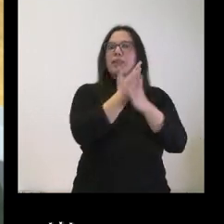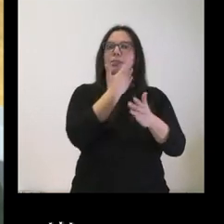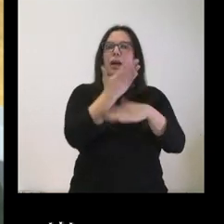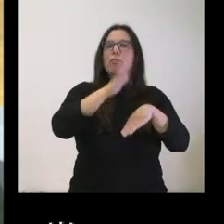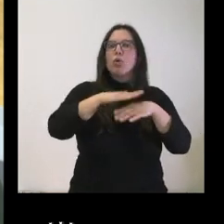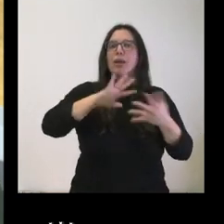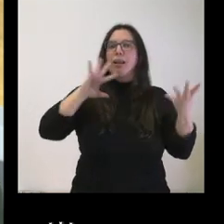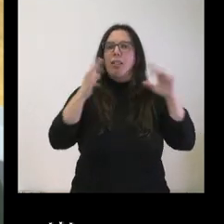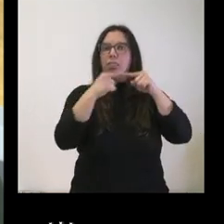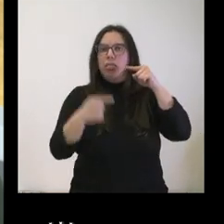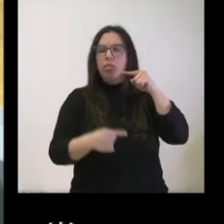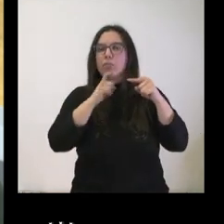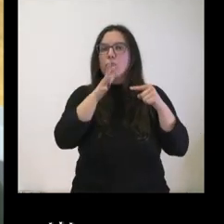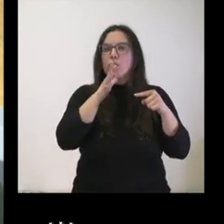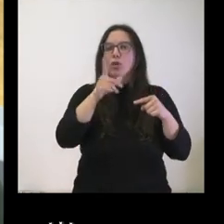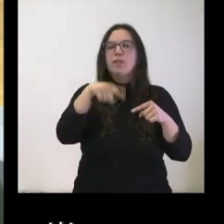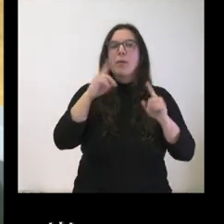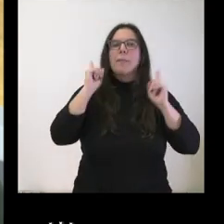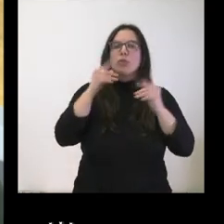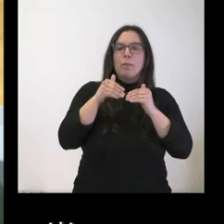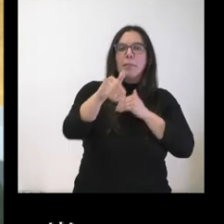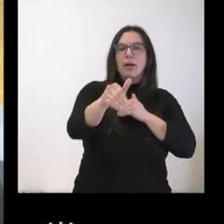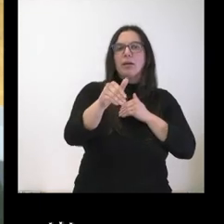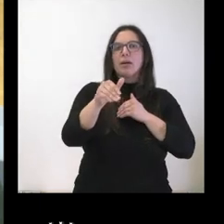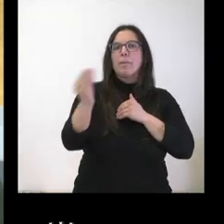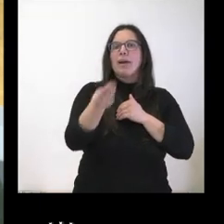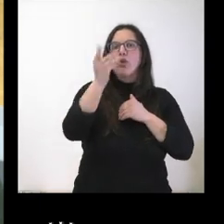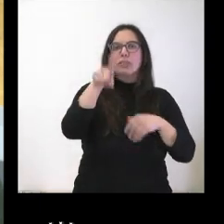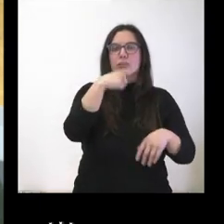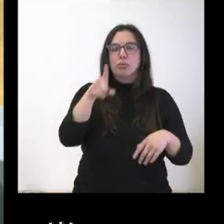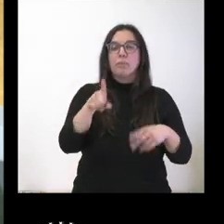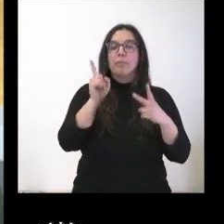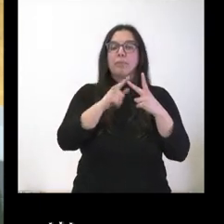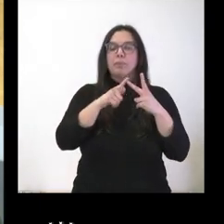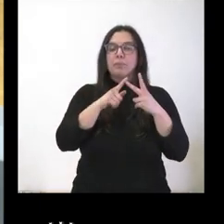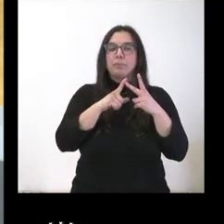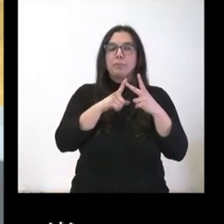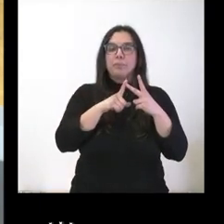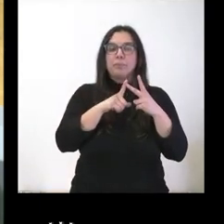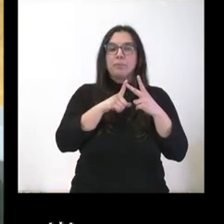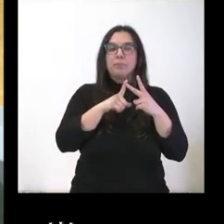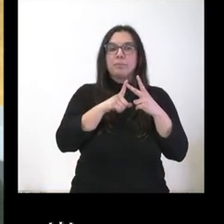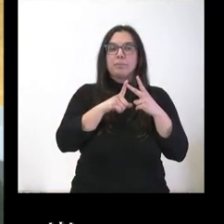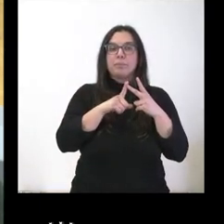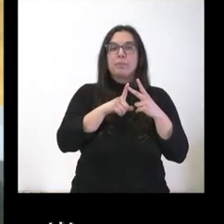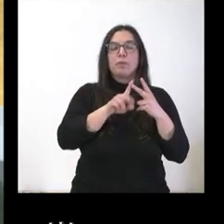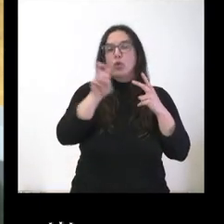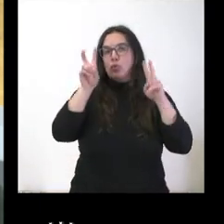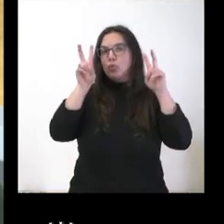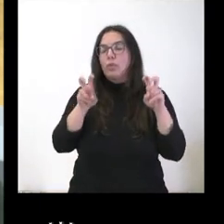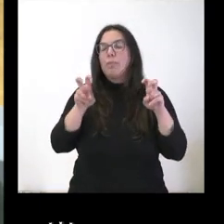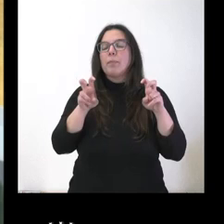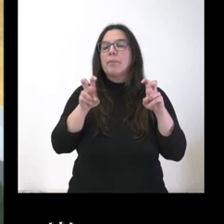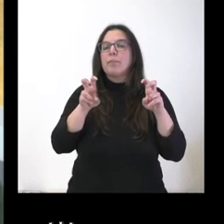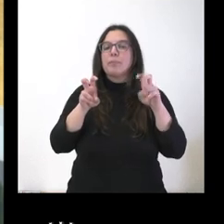evolución negativa y si tienen mejores previsiones para 2023 al respecto. Y luego, en otro orden de cosas, sobre